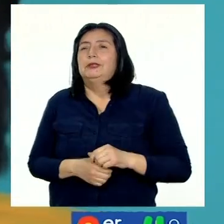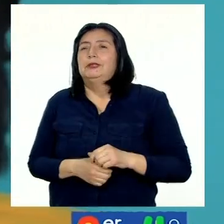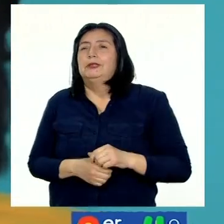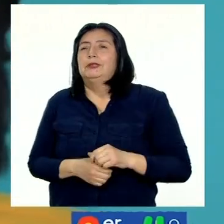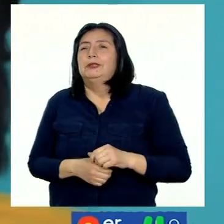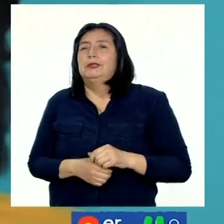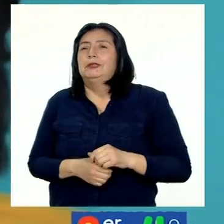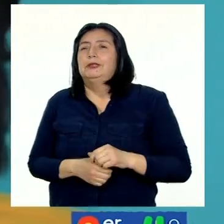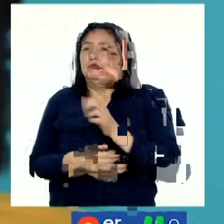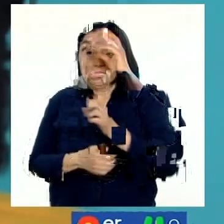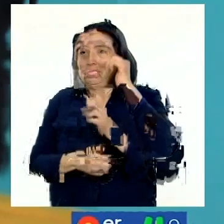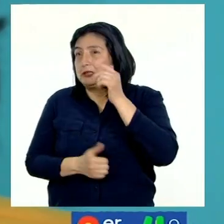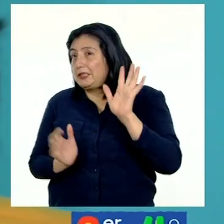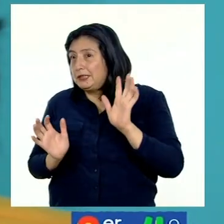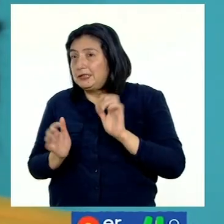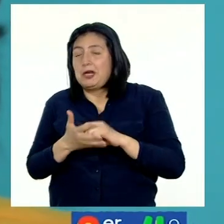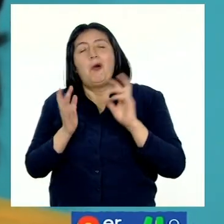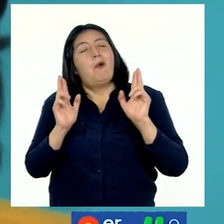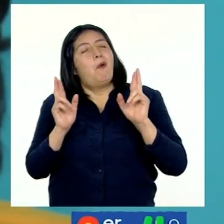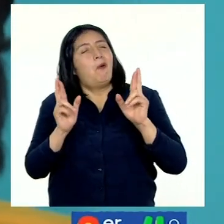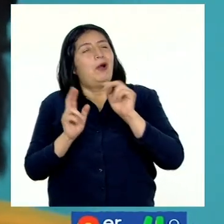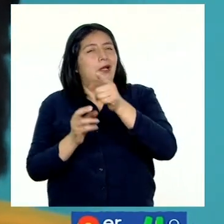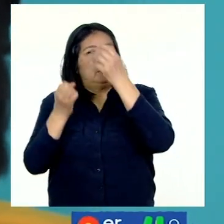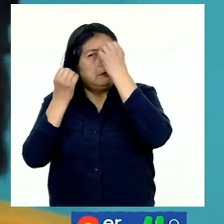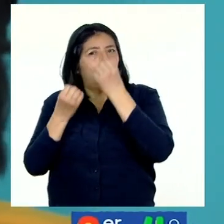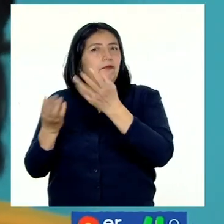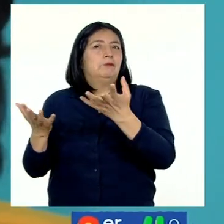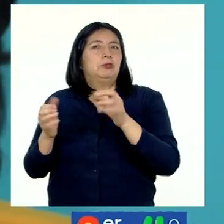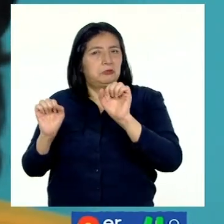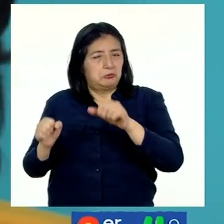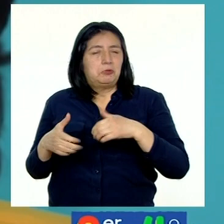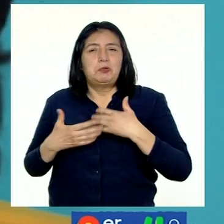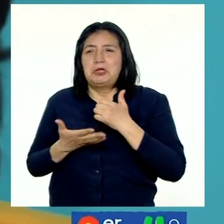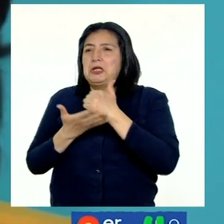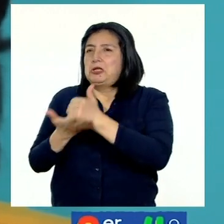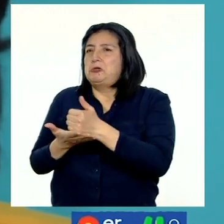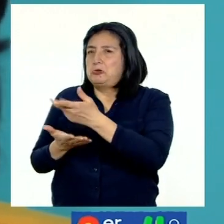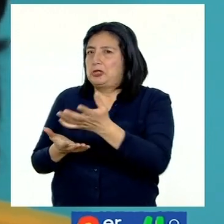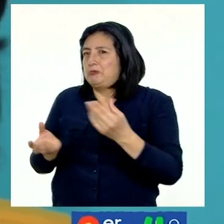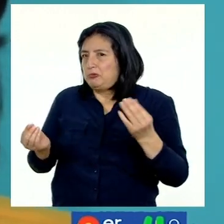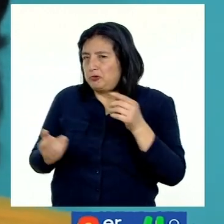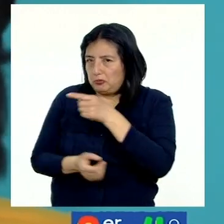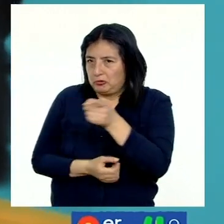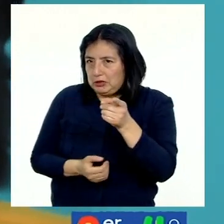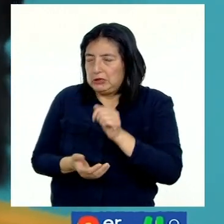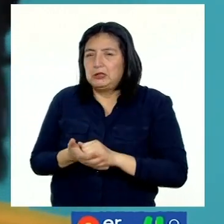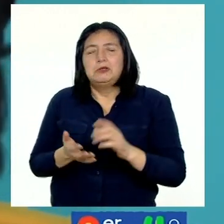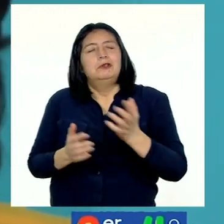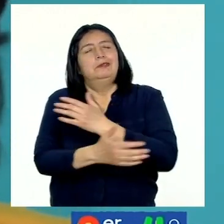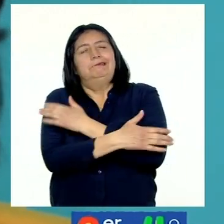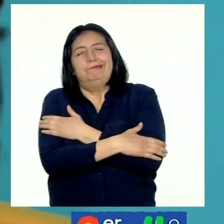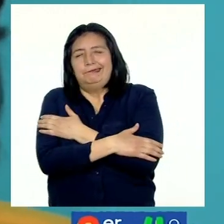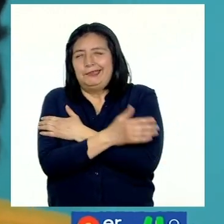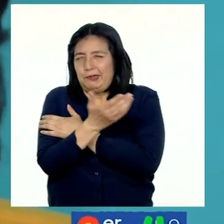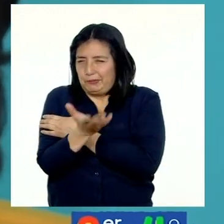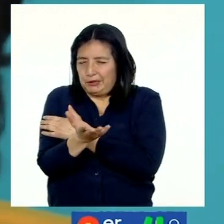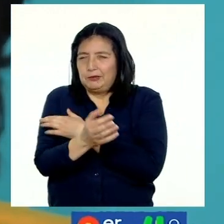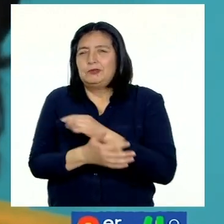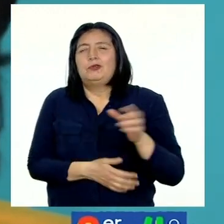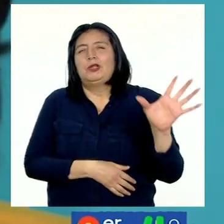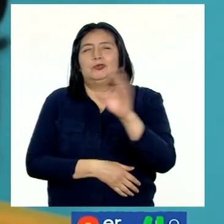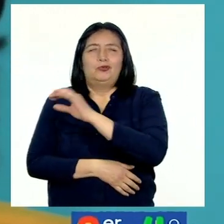Bien, espero que esta información les haya ayudado mucho. Un fuerte abrazo